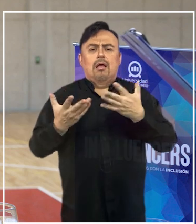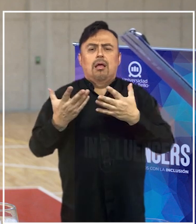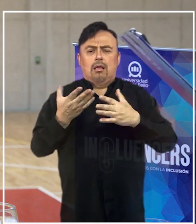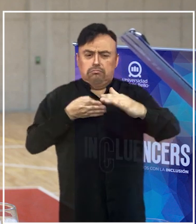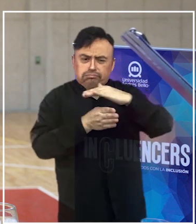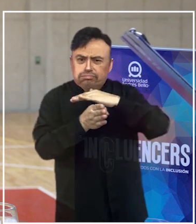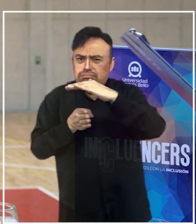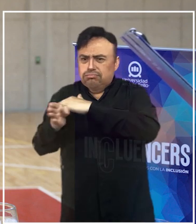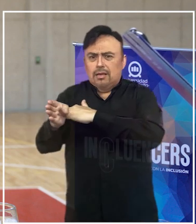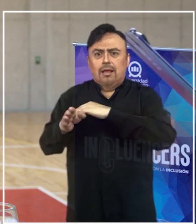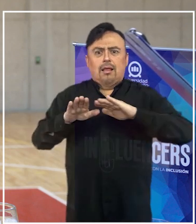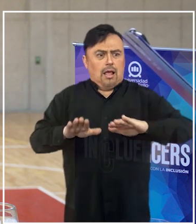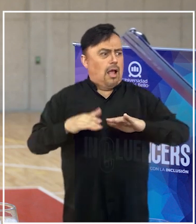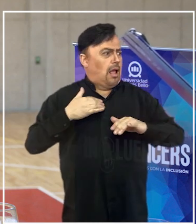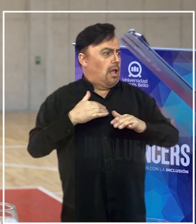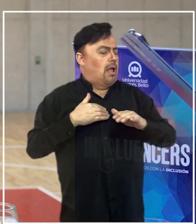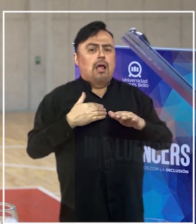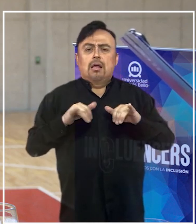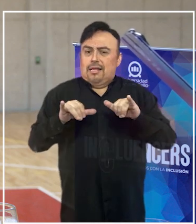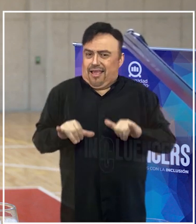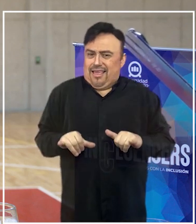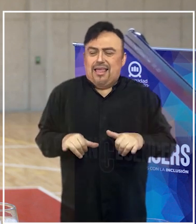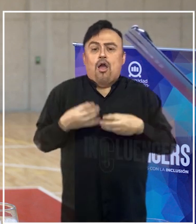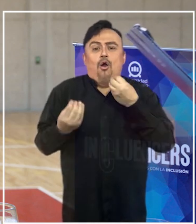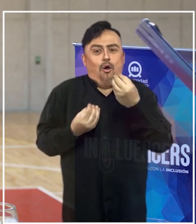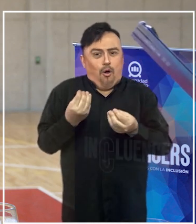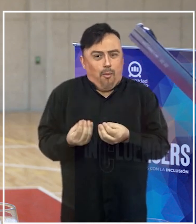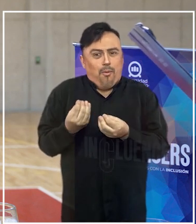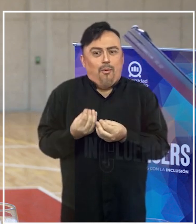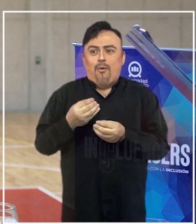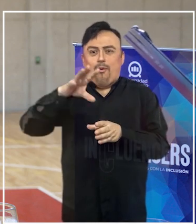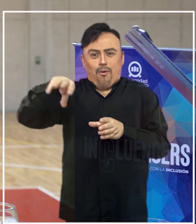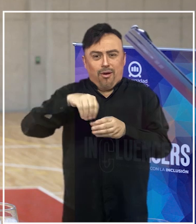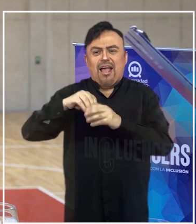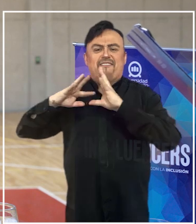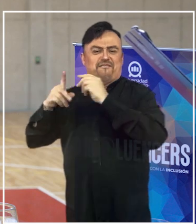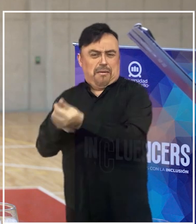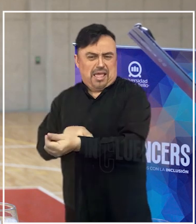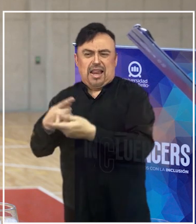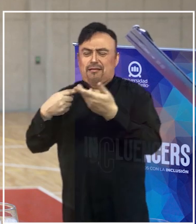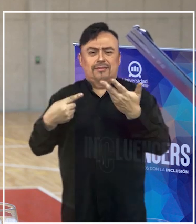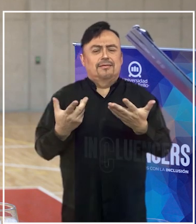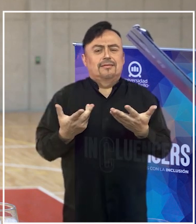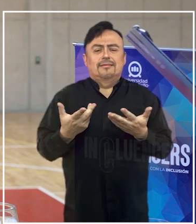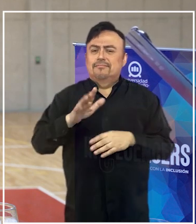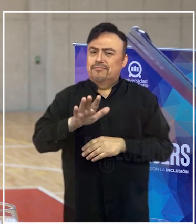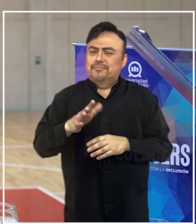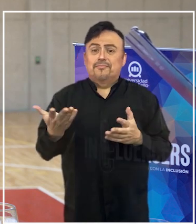ingreso y de permanencia dentro de los recintos, sino cómo ir incorporando a la familia. Uno de los